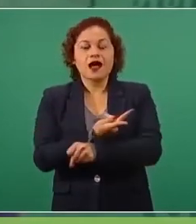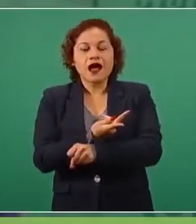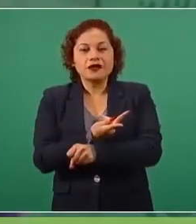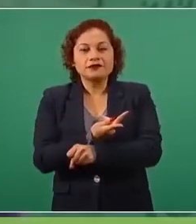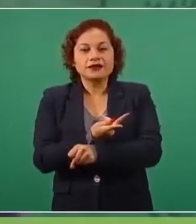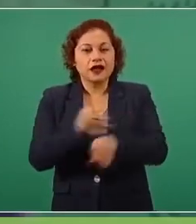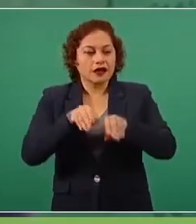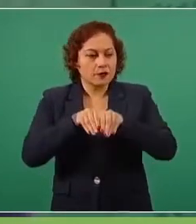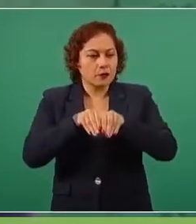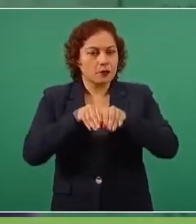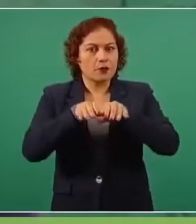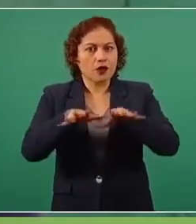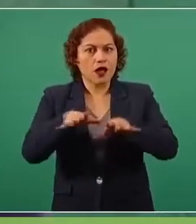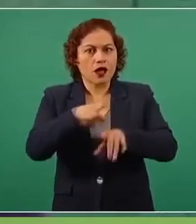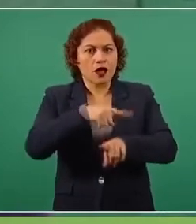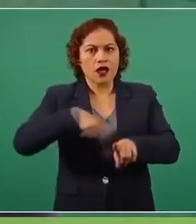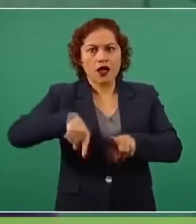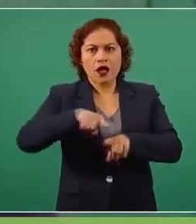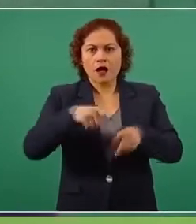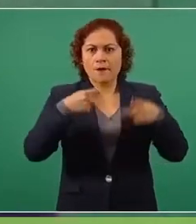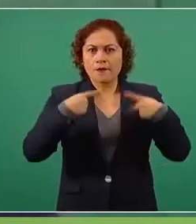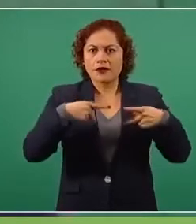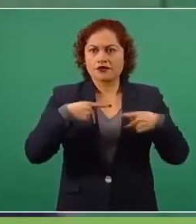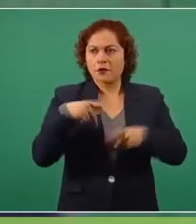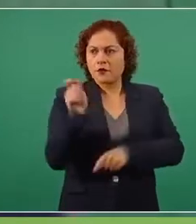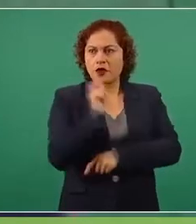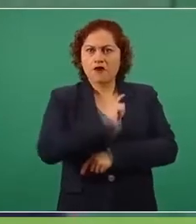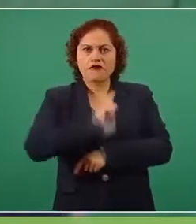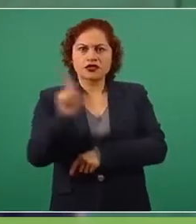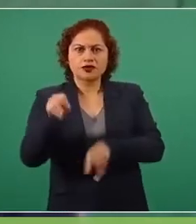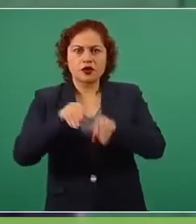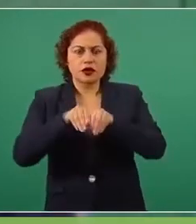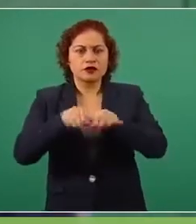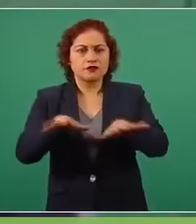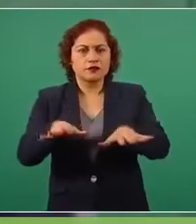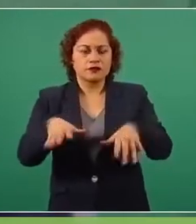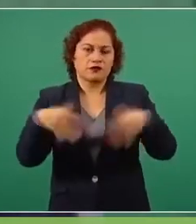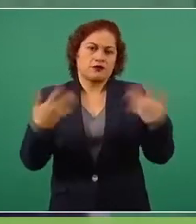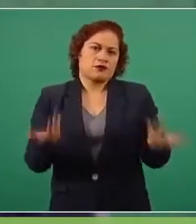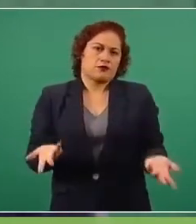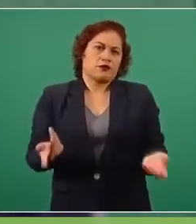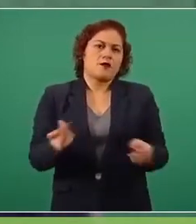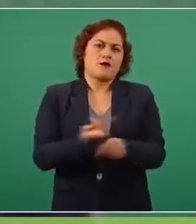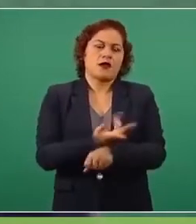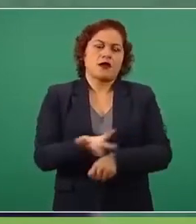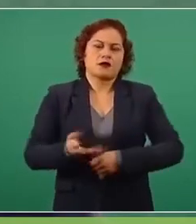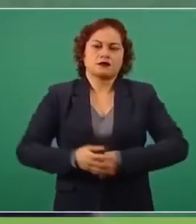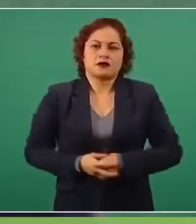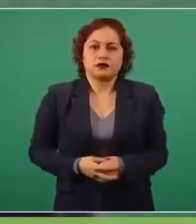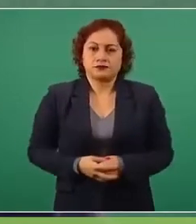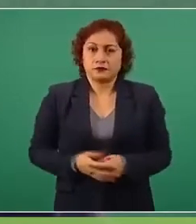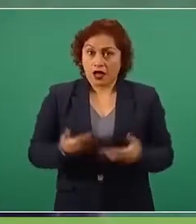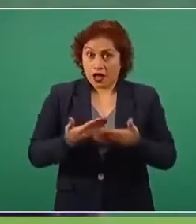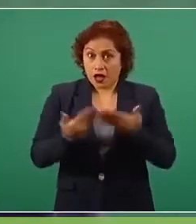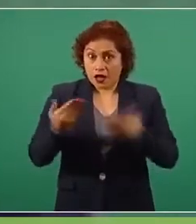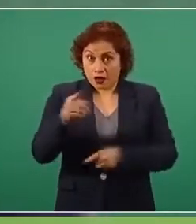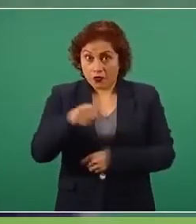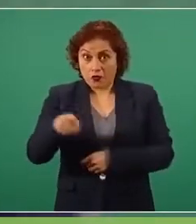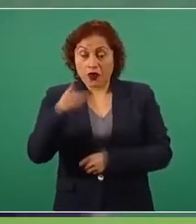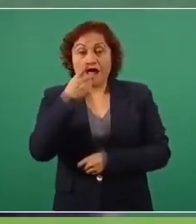de información. Ahora van a decir que la culpa es de la